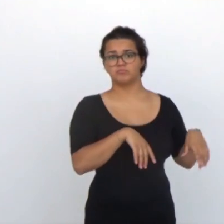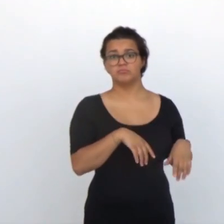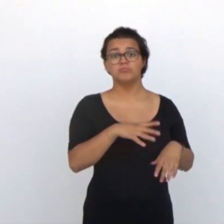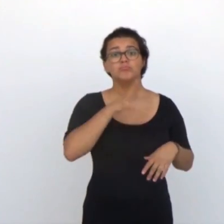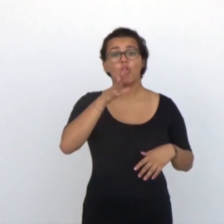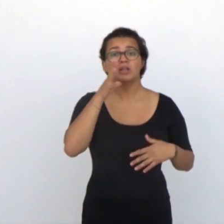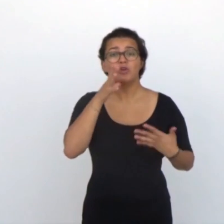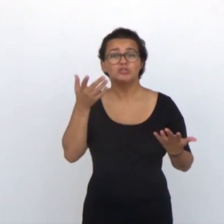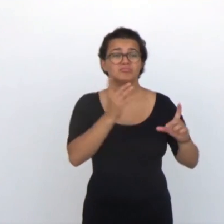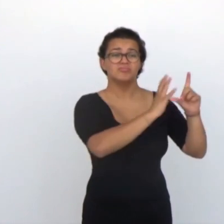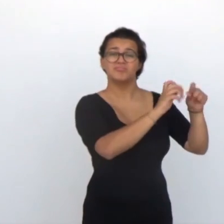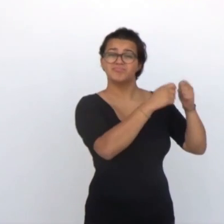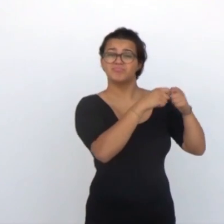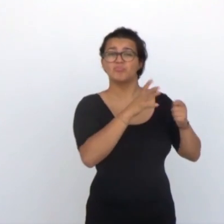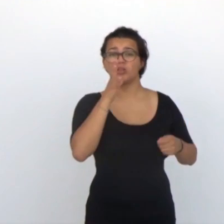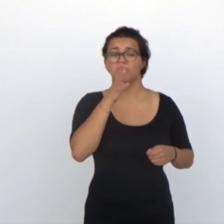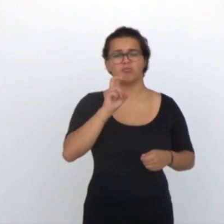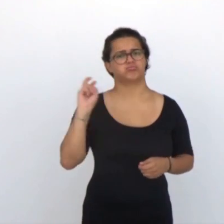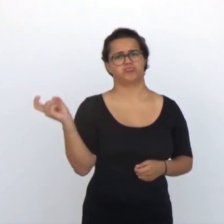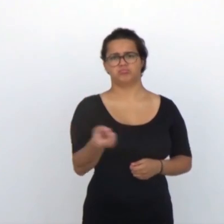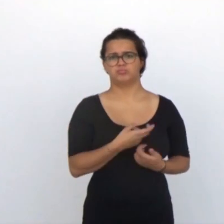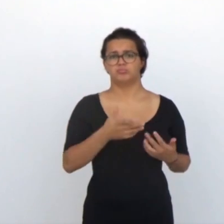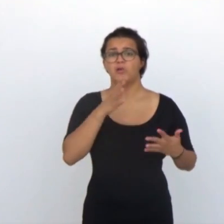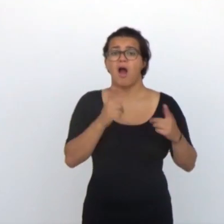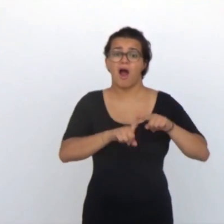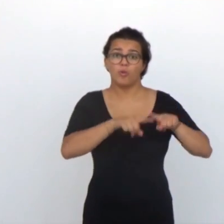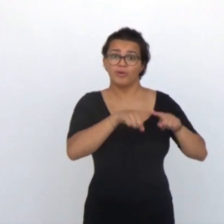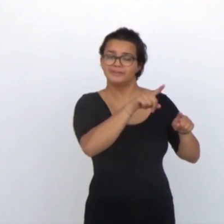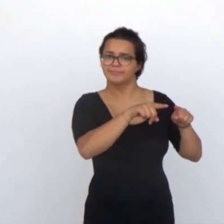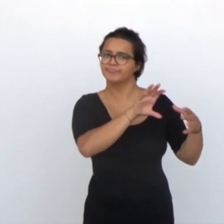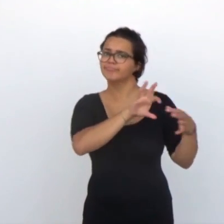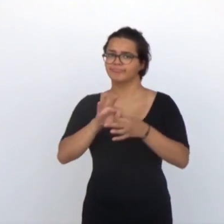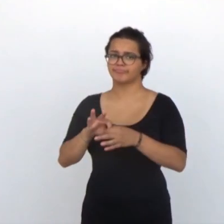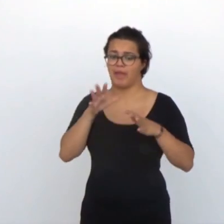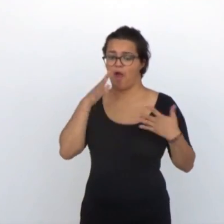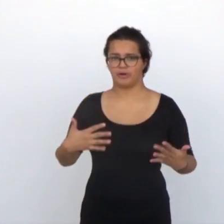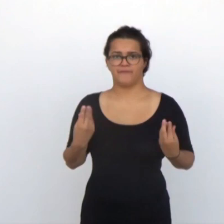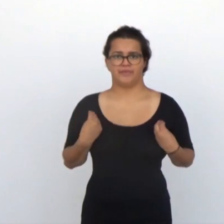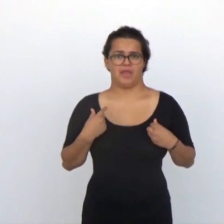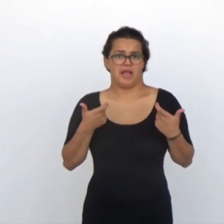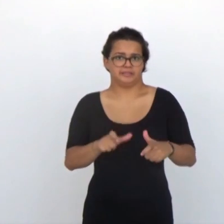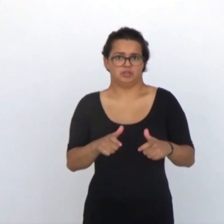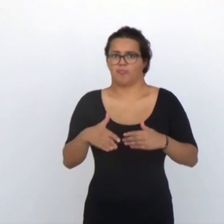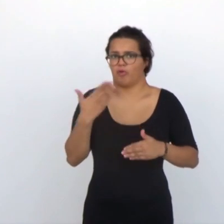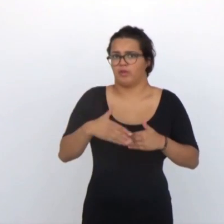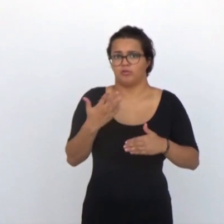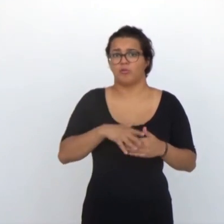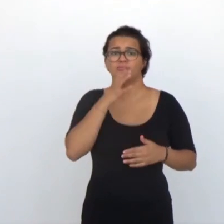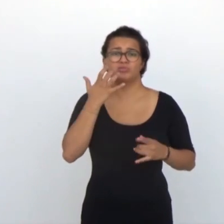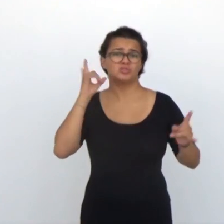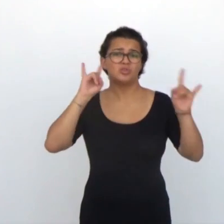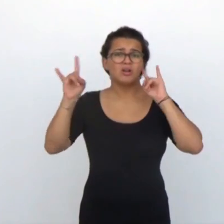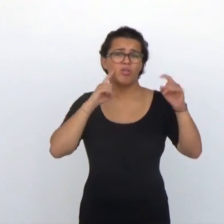Son muchas las razones por las que se pueden perder células ciliadas. Algunas tienen que ver con nuestro estilo de vida moderno. Por ejemplo, la